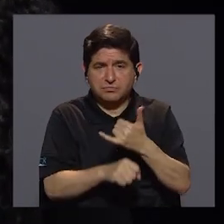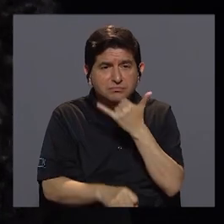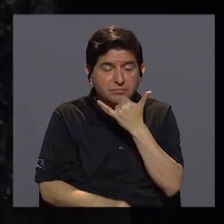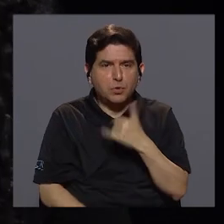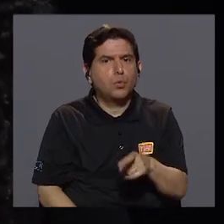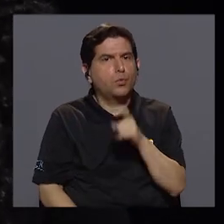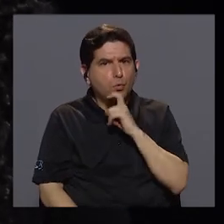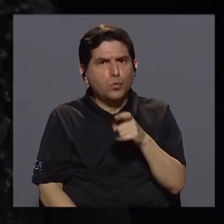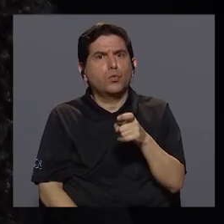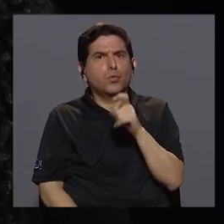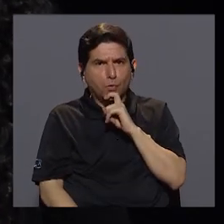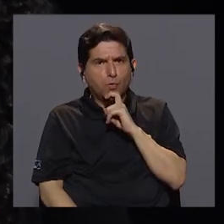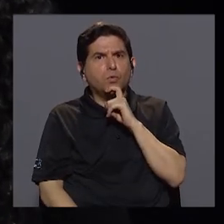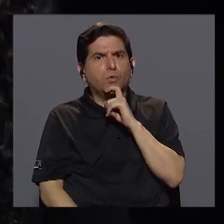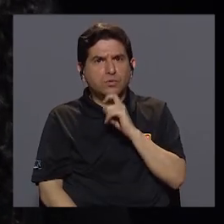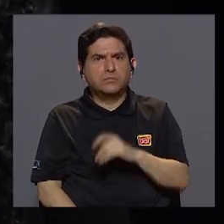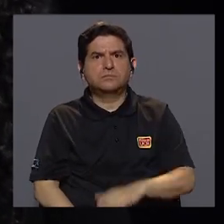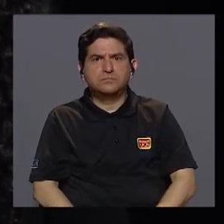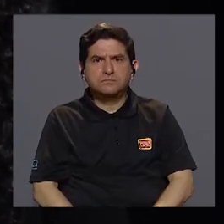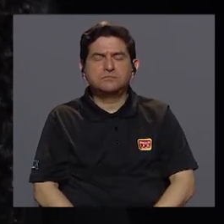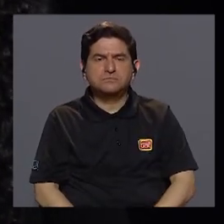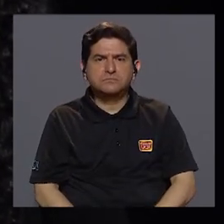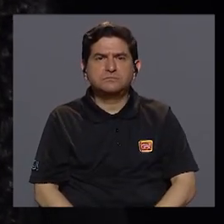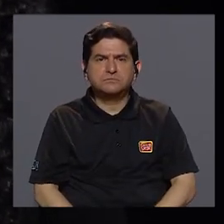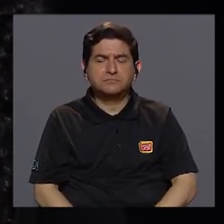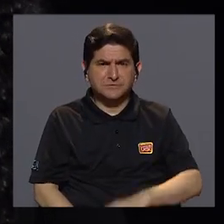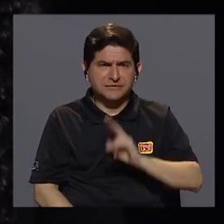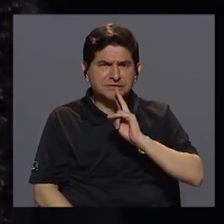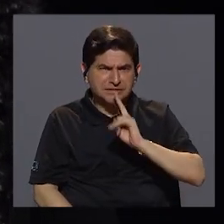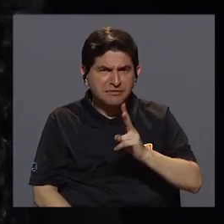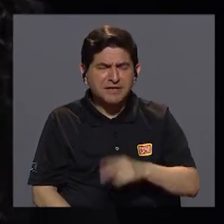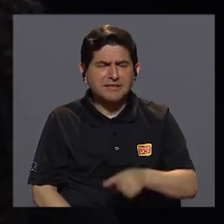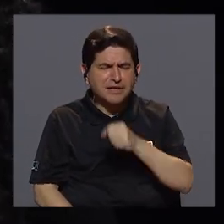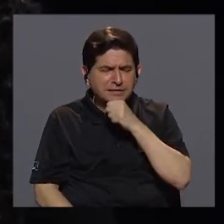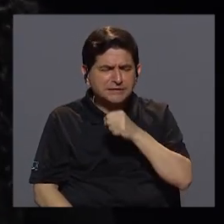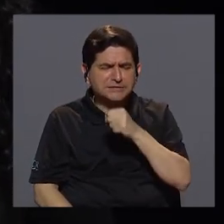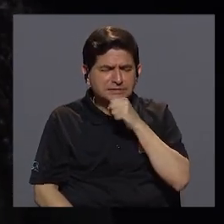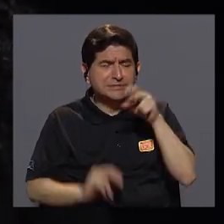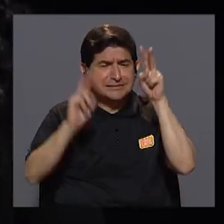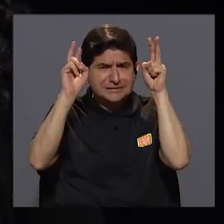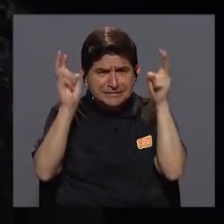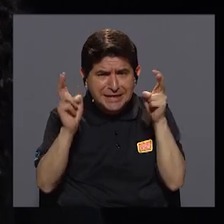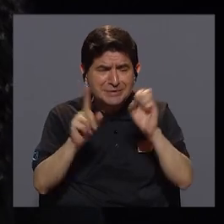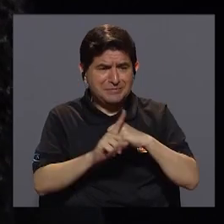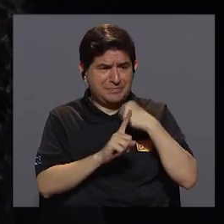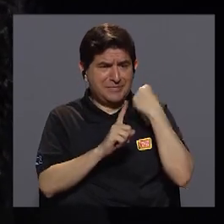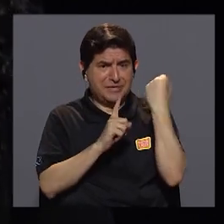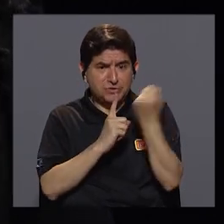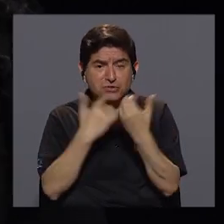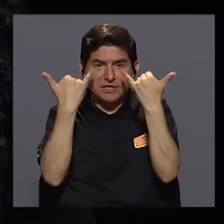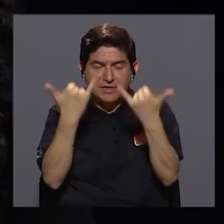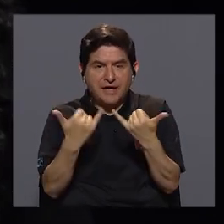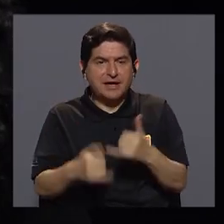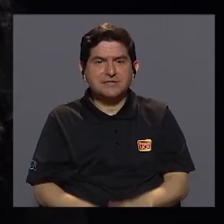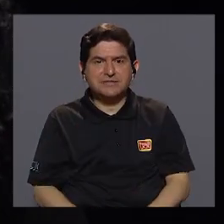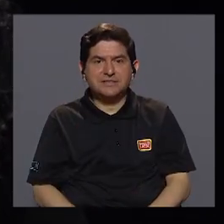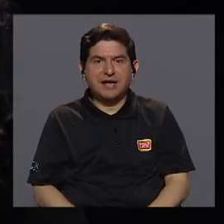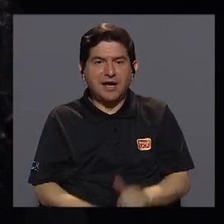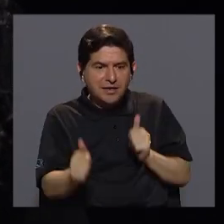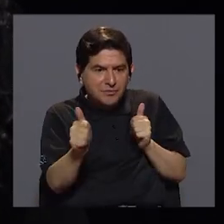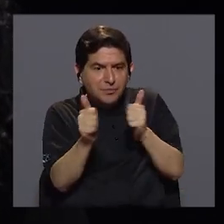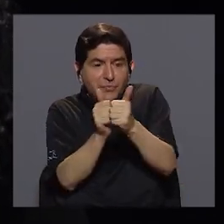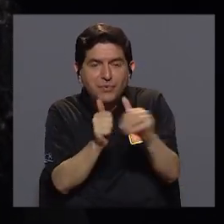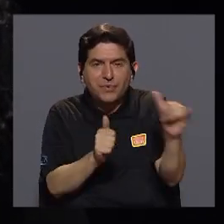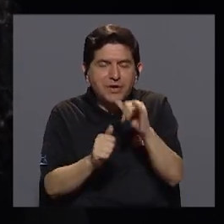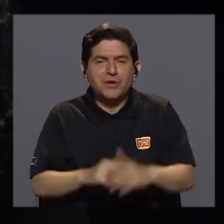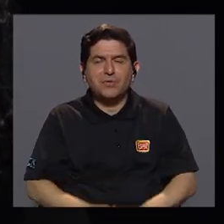¿Qué difícil es realmente? Realmente el envejecimiento es un tema que como sociedad ya nos alcanzó, igual que el